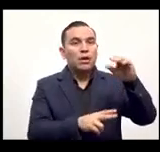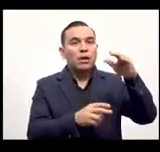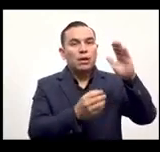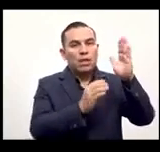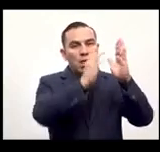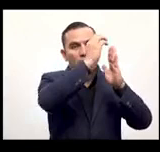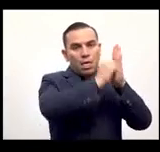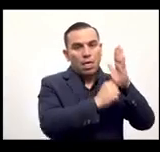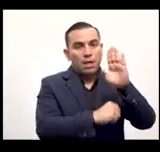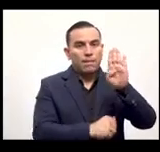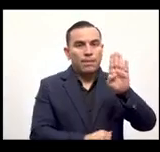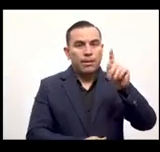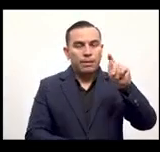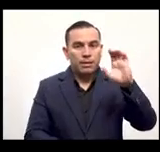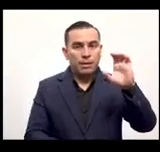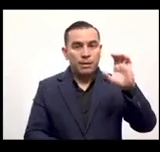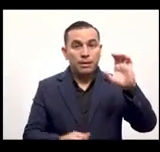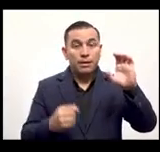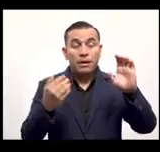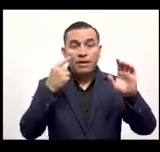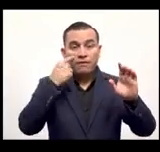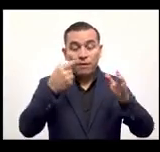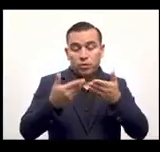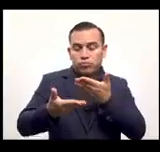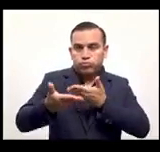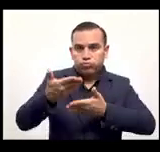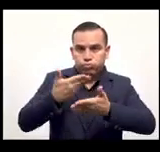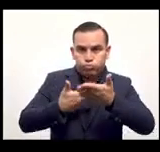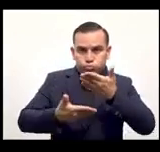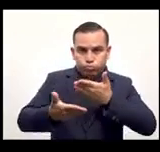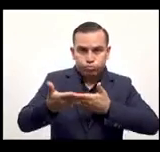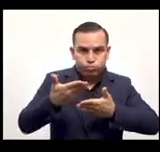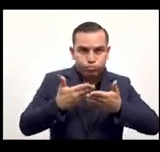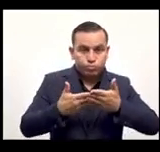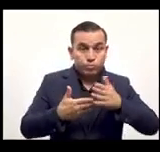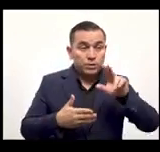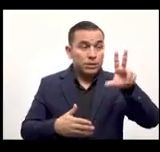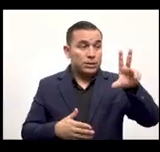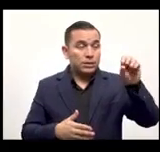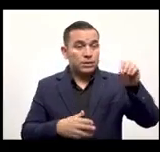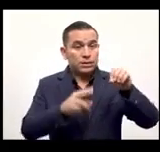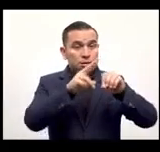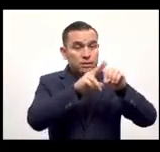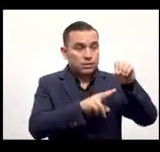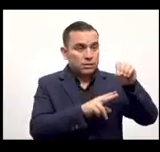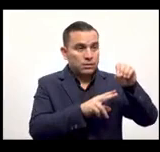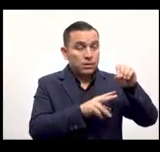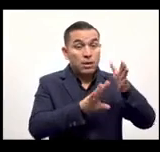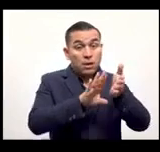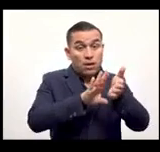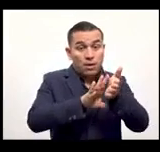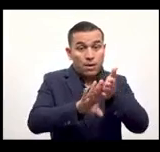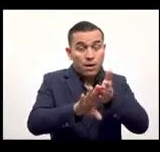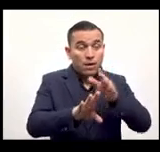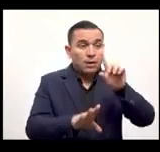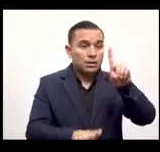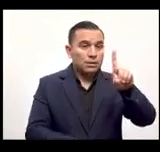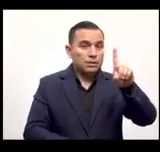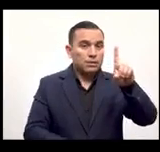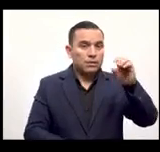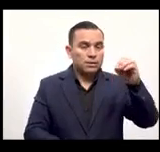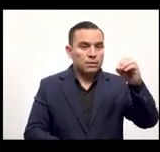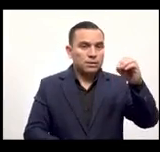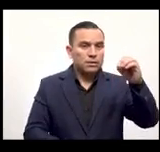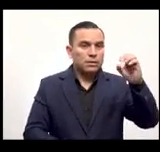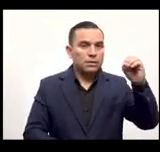porque se gastó 3 y como pueden ver ahí en las transacciones él tiene la recompensa de 30 dólares en bitcoin el depósito de 100